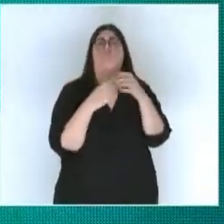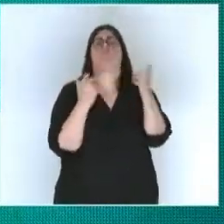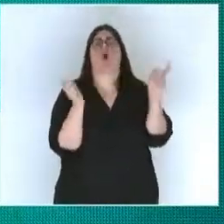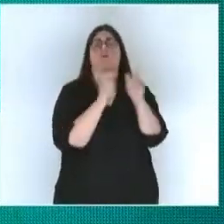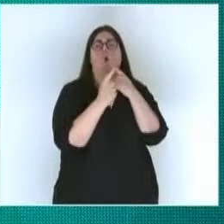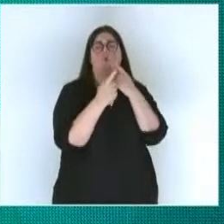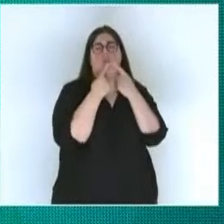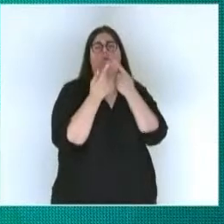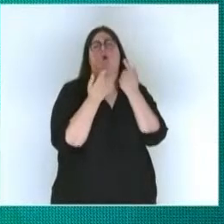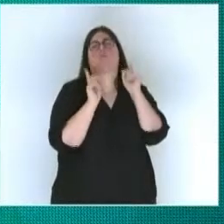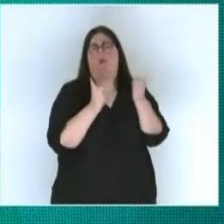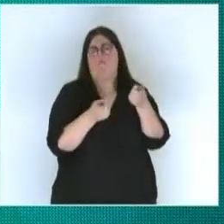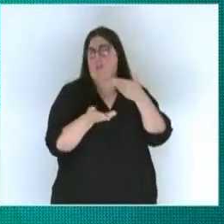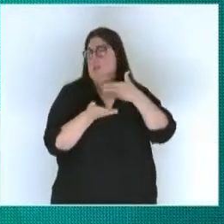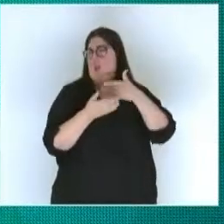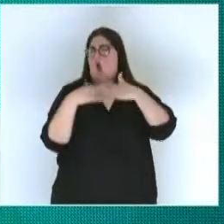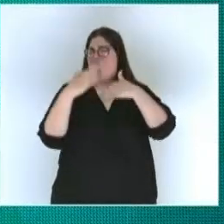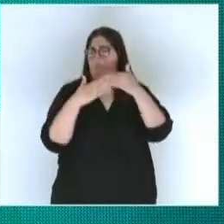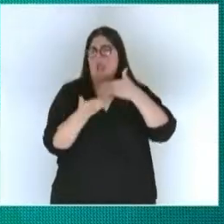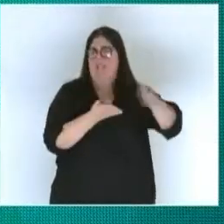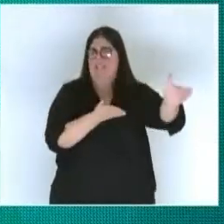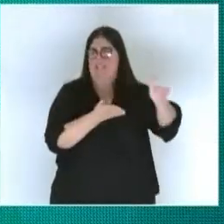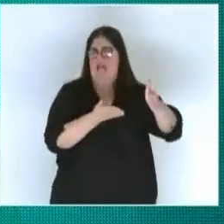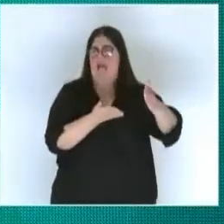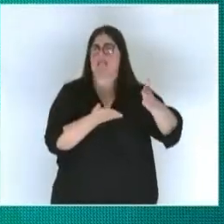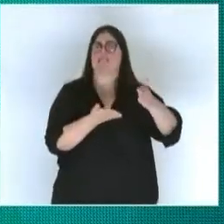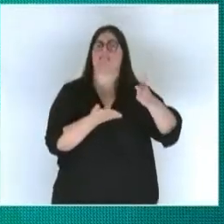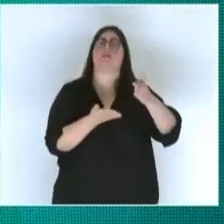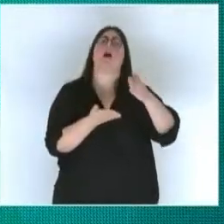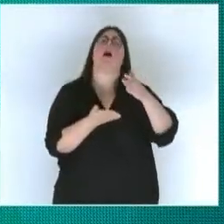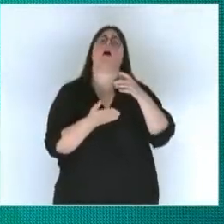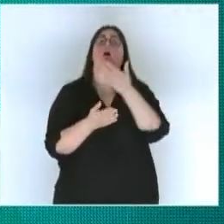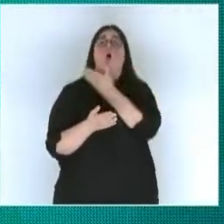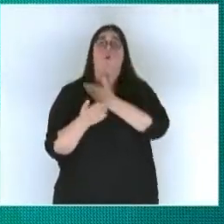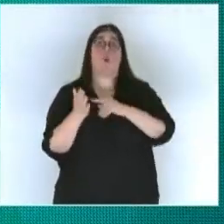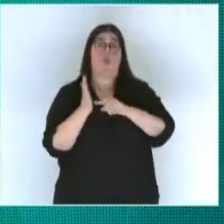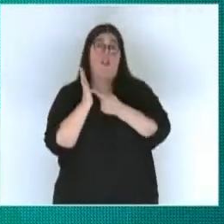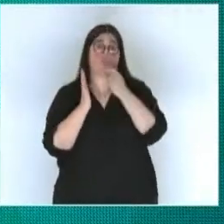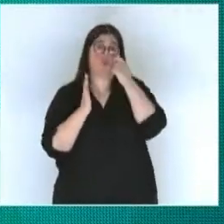también rechazó esta obra y el gobierno de la ciudad obligó,